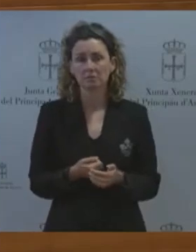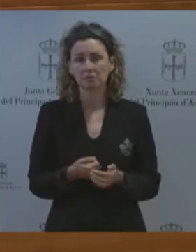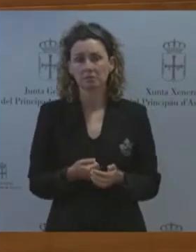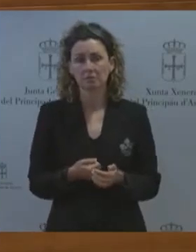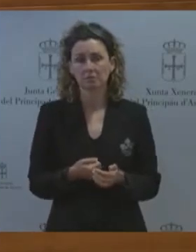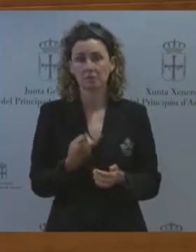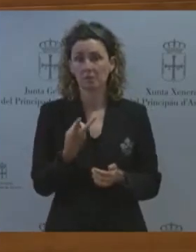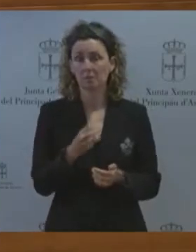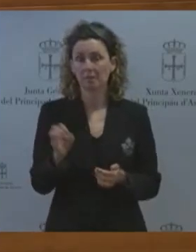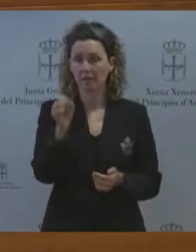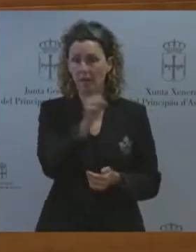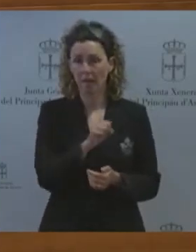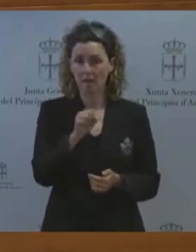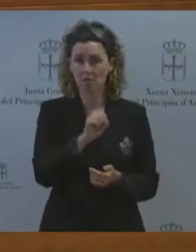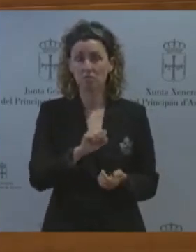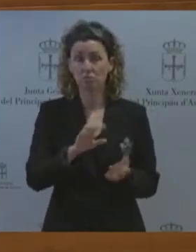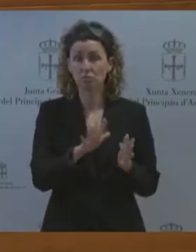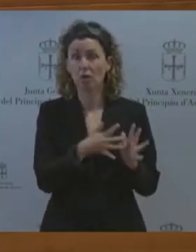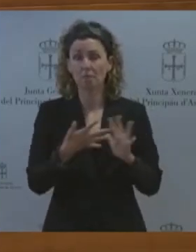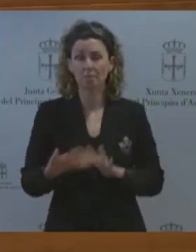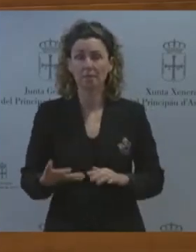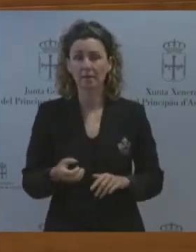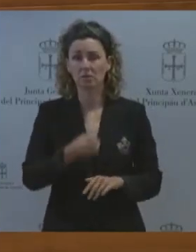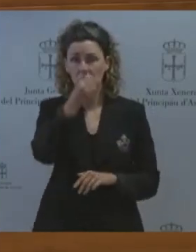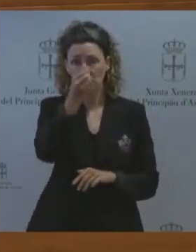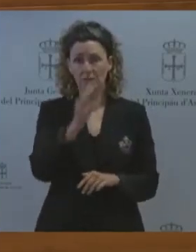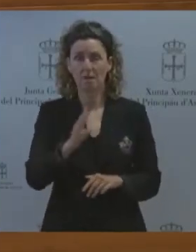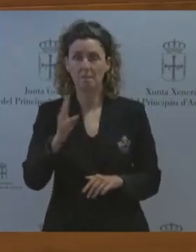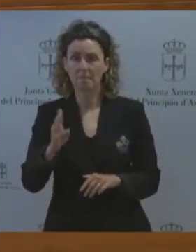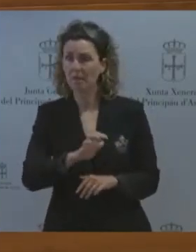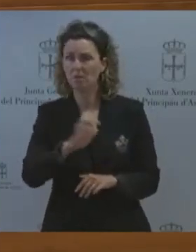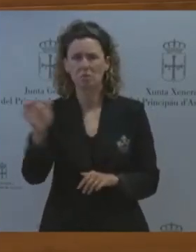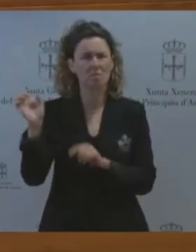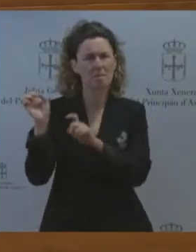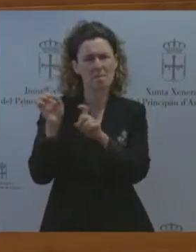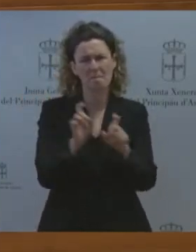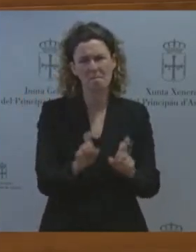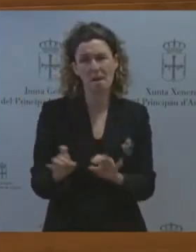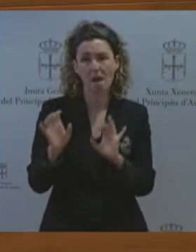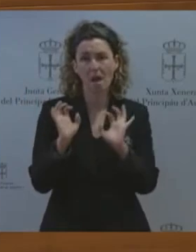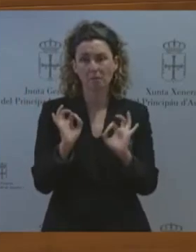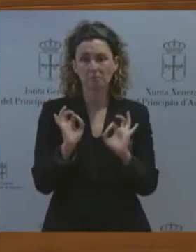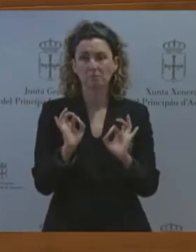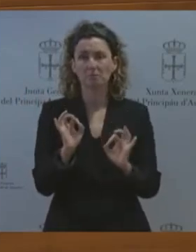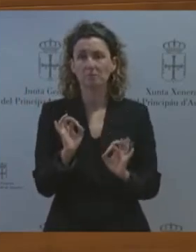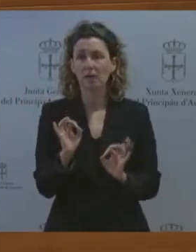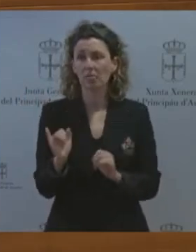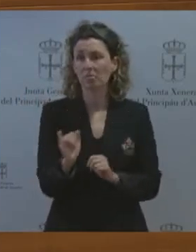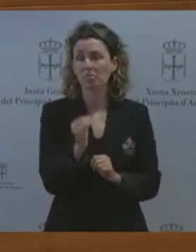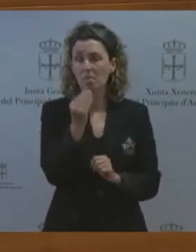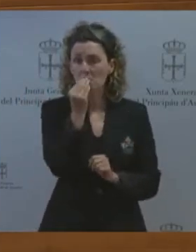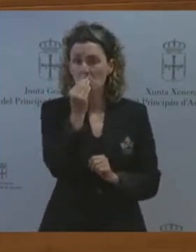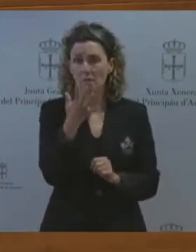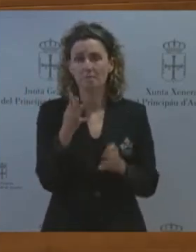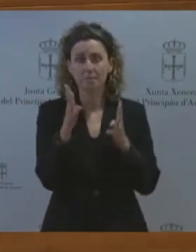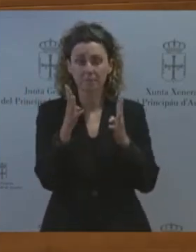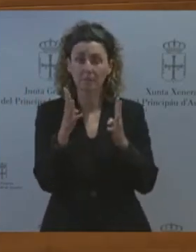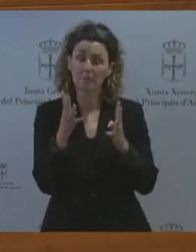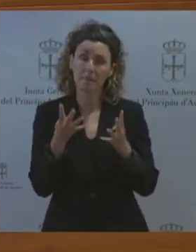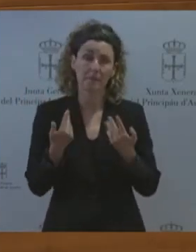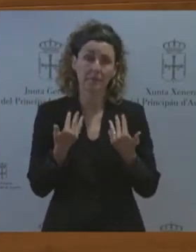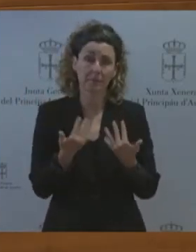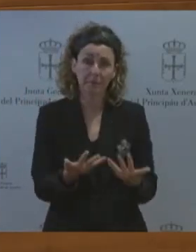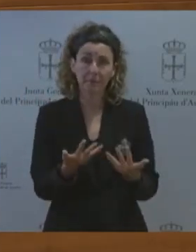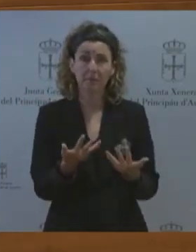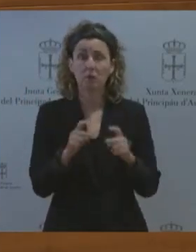socialistas gobiernos populares por toda Europa funciona francamente bien y se lo sugerimos para agilizar trámites de las pymes en Asturias y